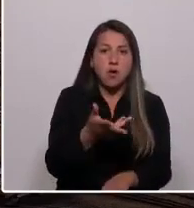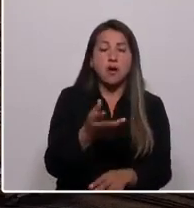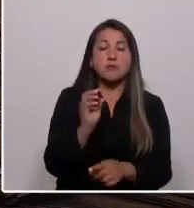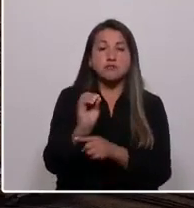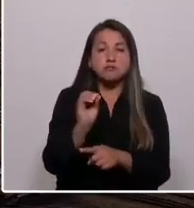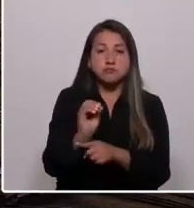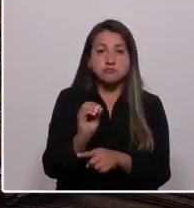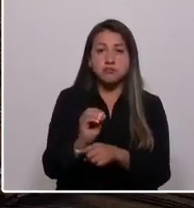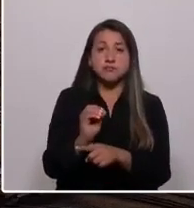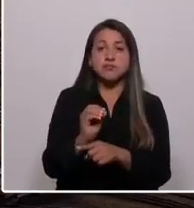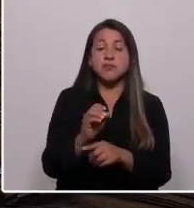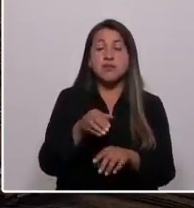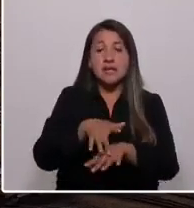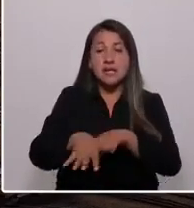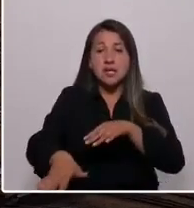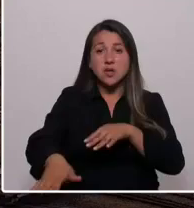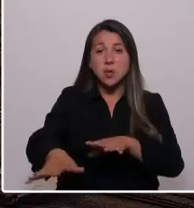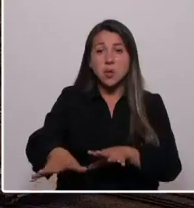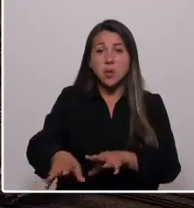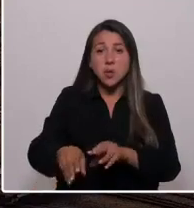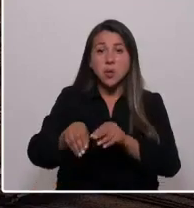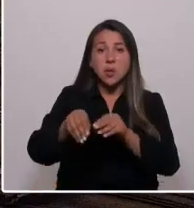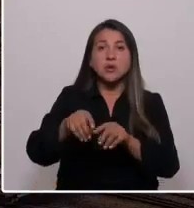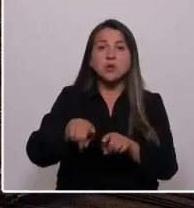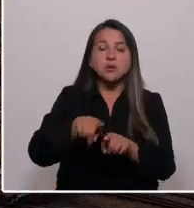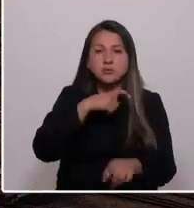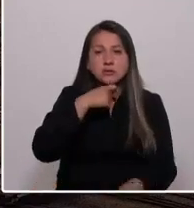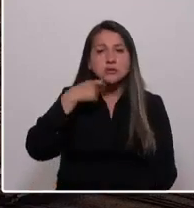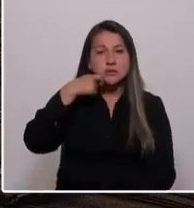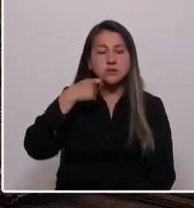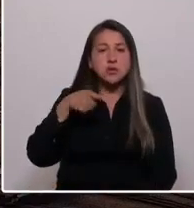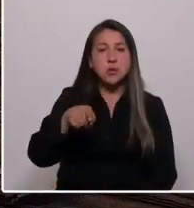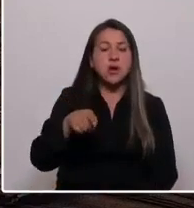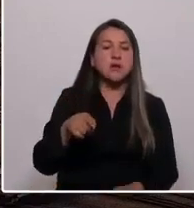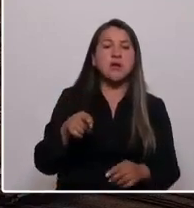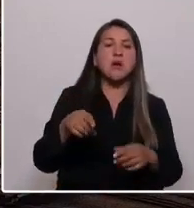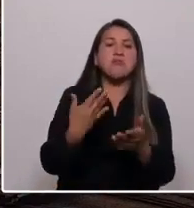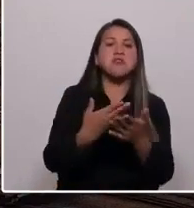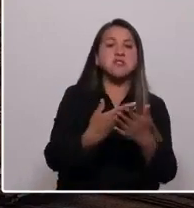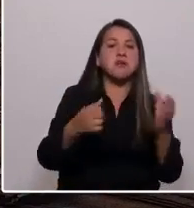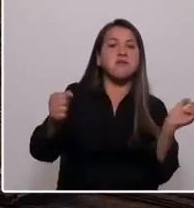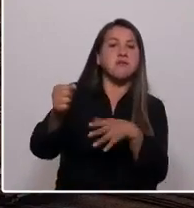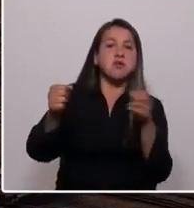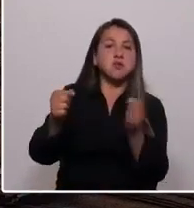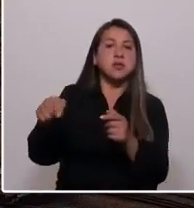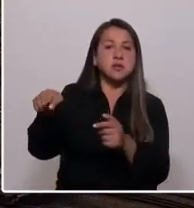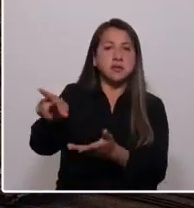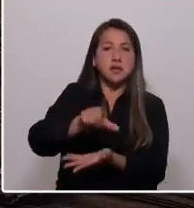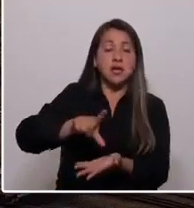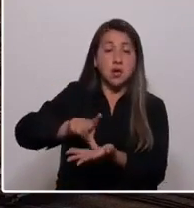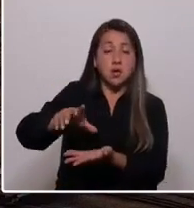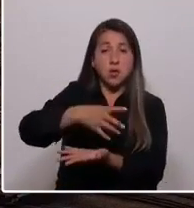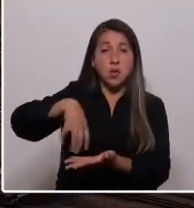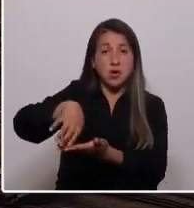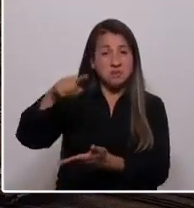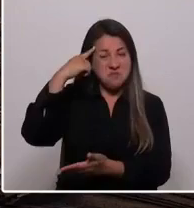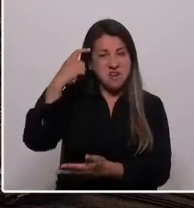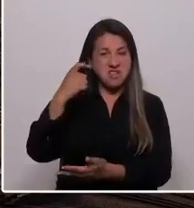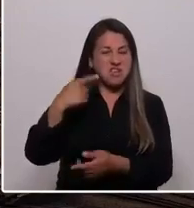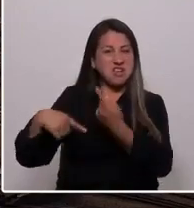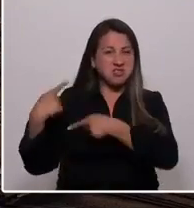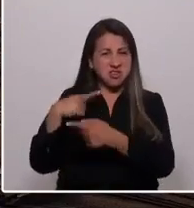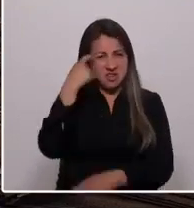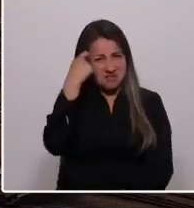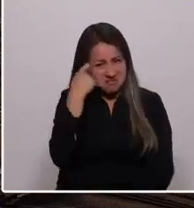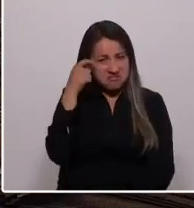minería seca sus ríos y las está transformando en zonas de sacrificio. Algunos de ustedes podrán pensar que mi historia está llena de resentimiento, de rabia